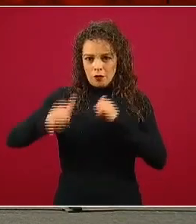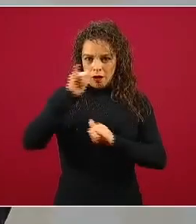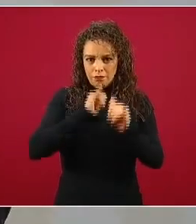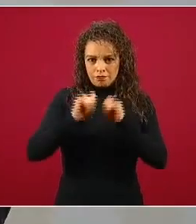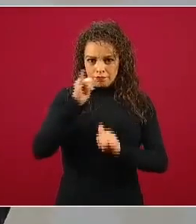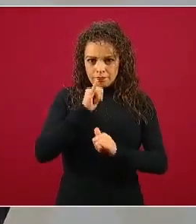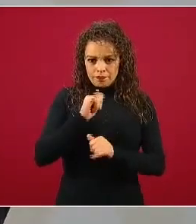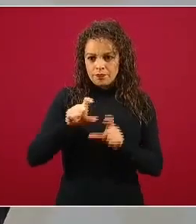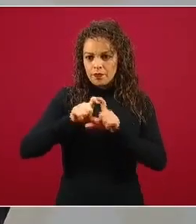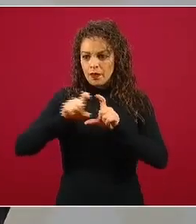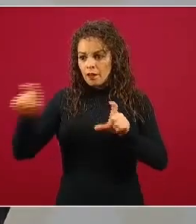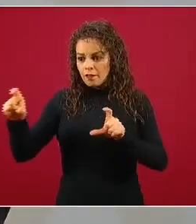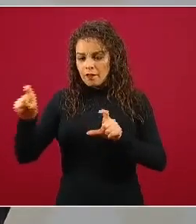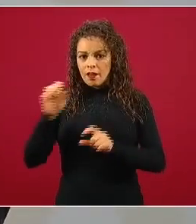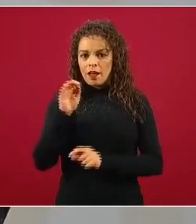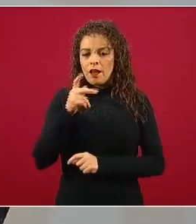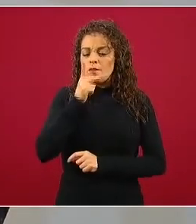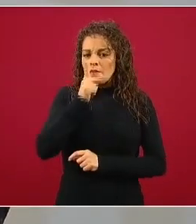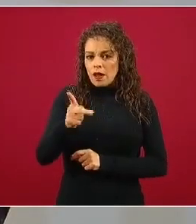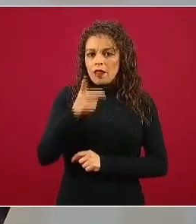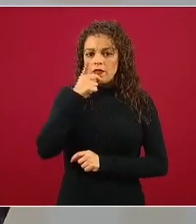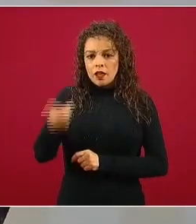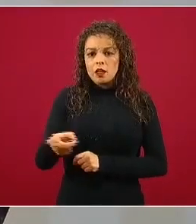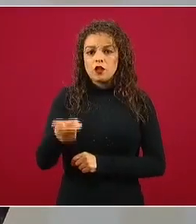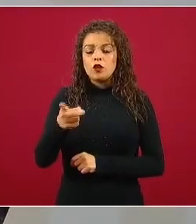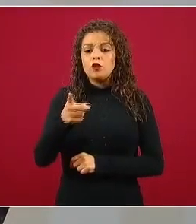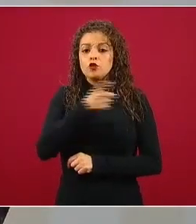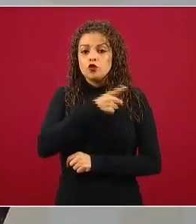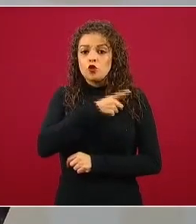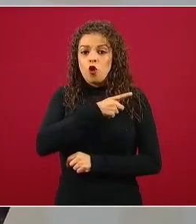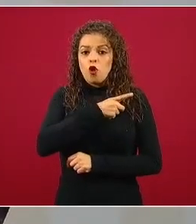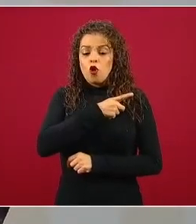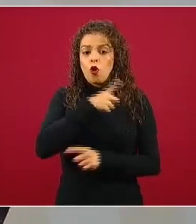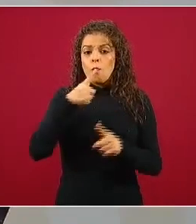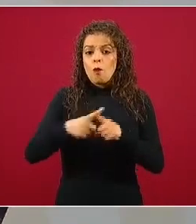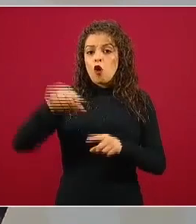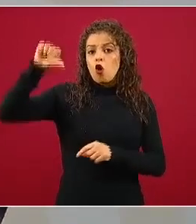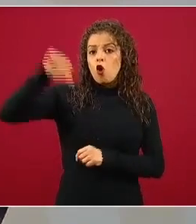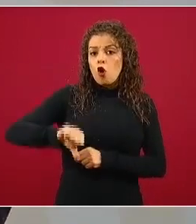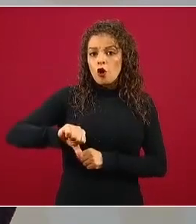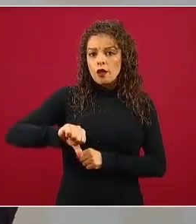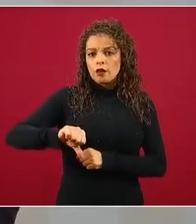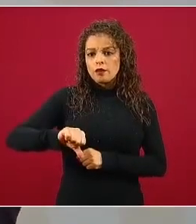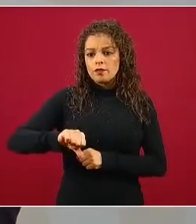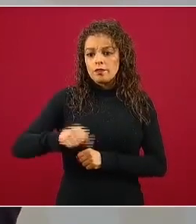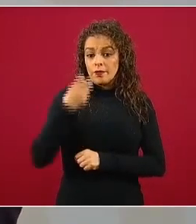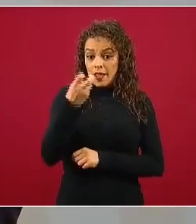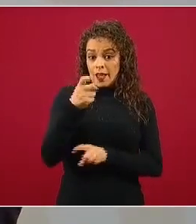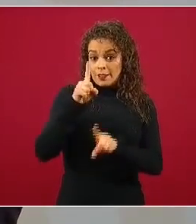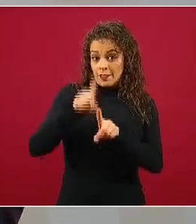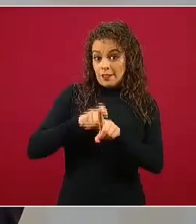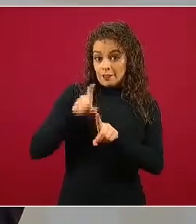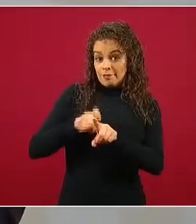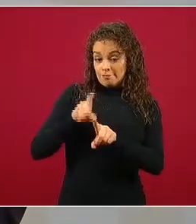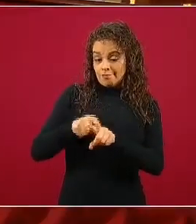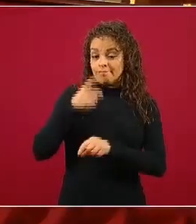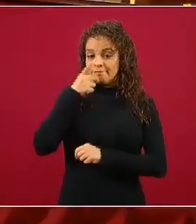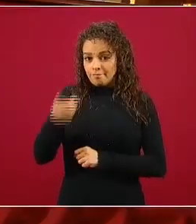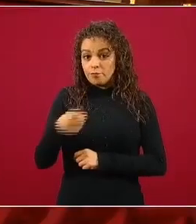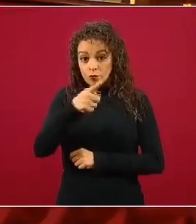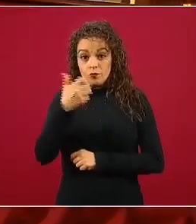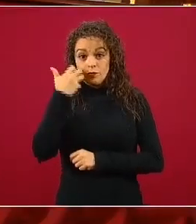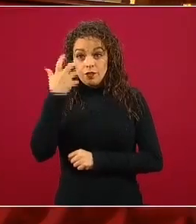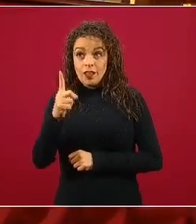frase de sólo por hoy. Creo que con esta pandemia todos encontramos mucho sentido en el chiste de que si uno quiere hacer reír a Dios,